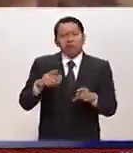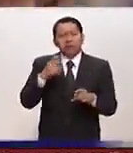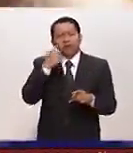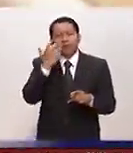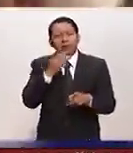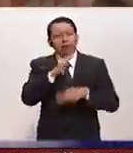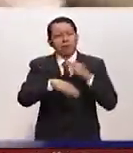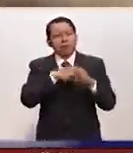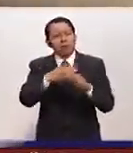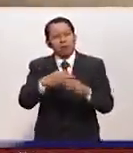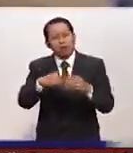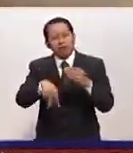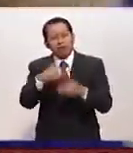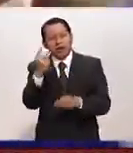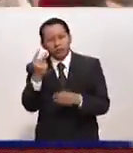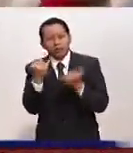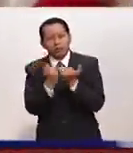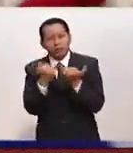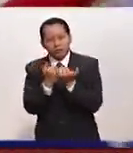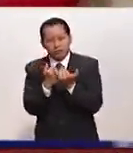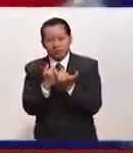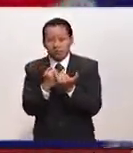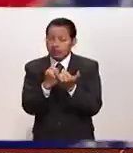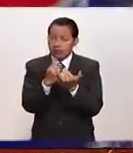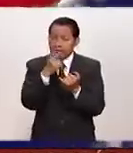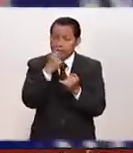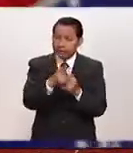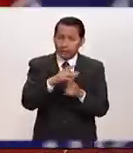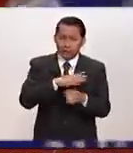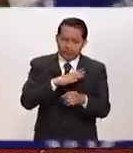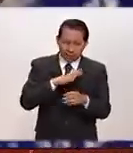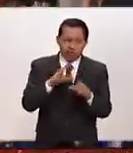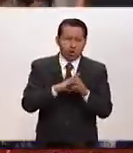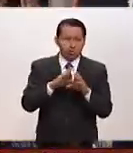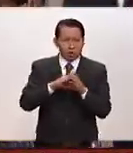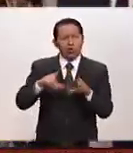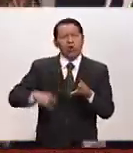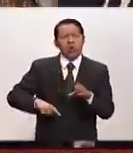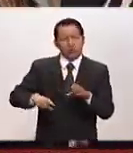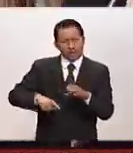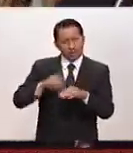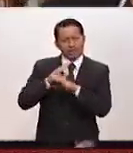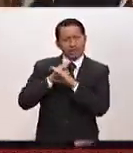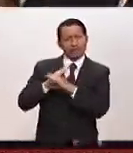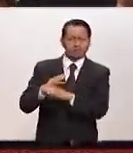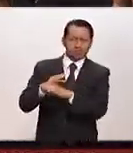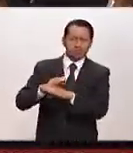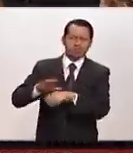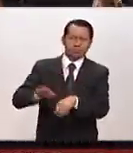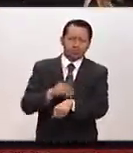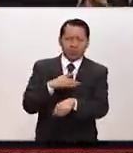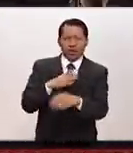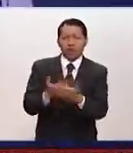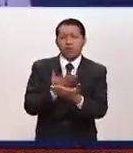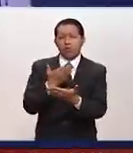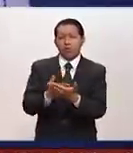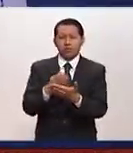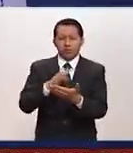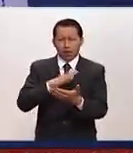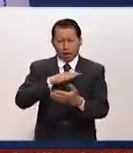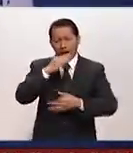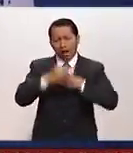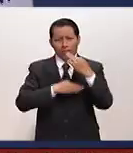en el mundo. Me atrevería a decir que hay una anarquía en la propuesta o un valor agregado en la propuesta de la campaña política